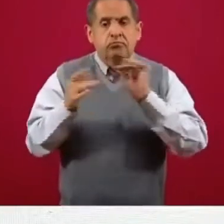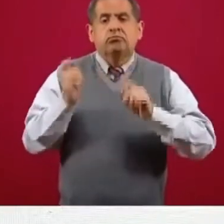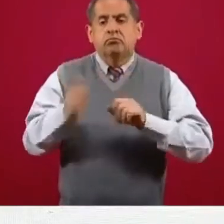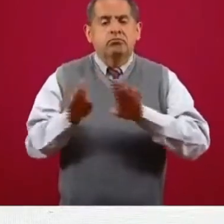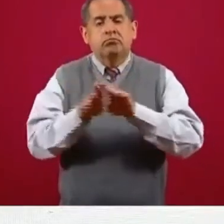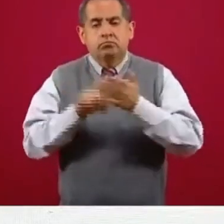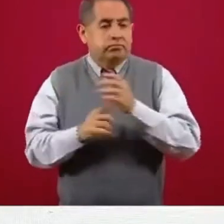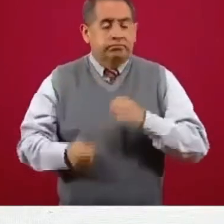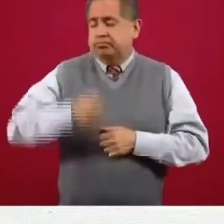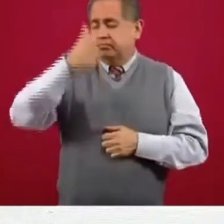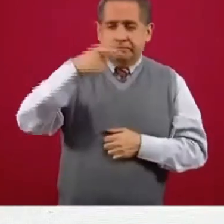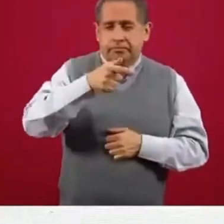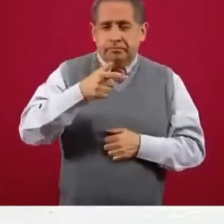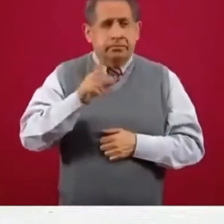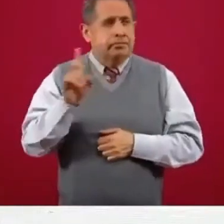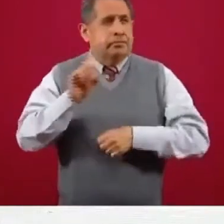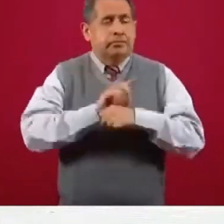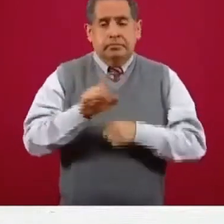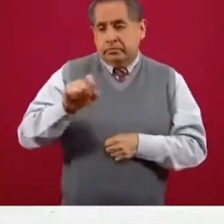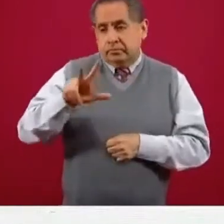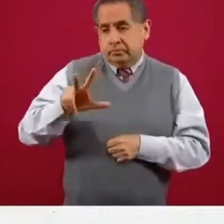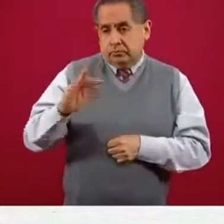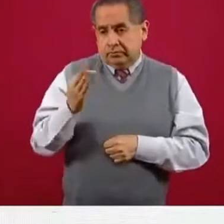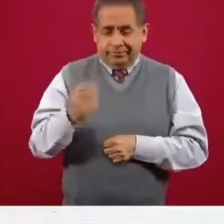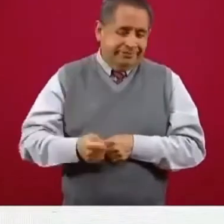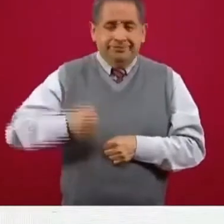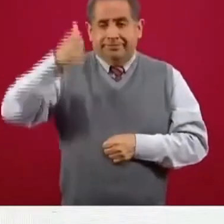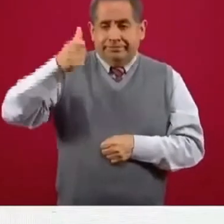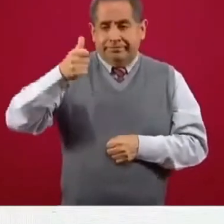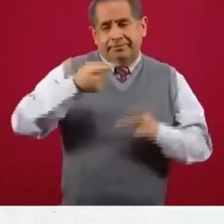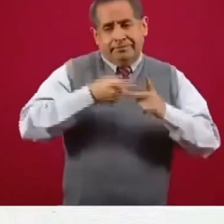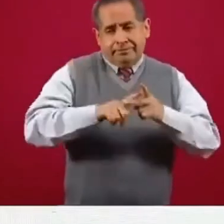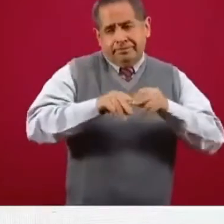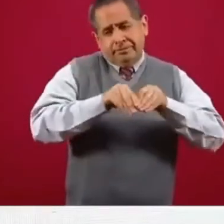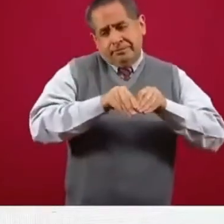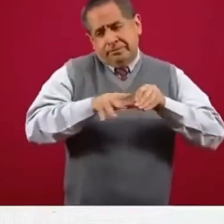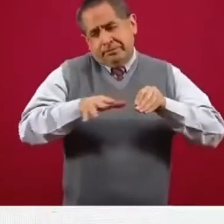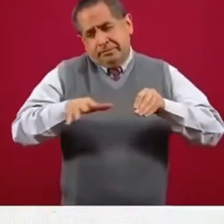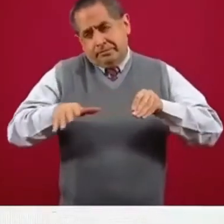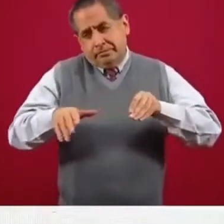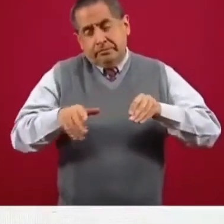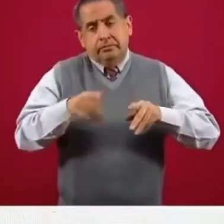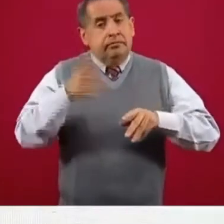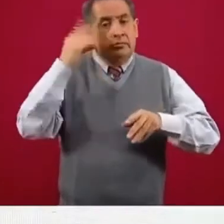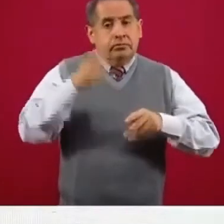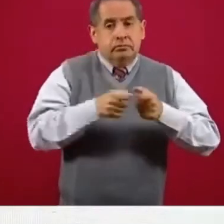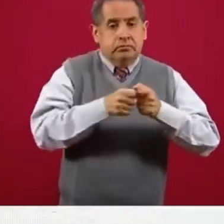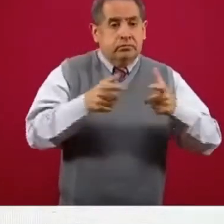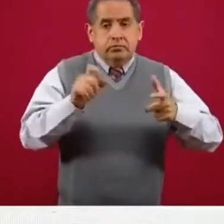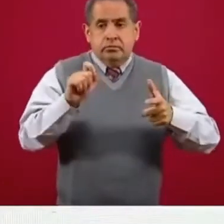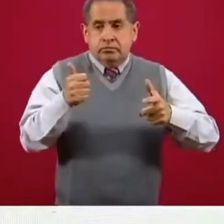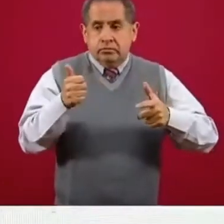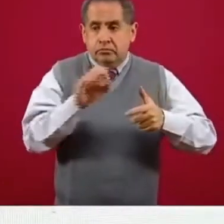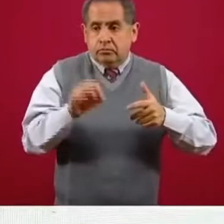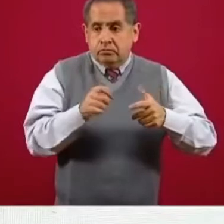que fue confirmado en la madrugada del 28 de febrero y en esos días el cambio por día era de 26